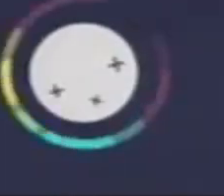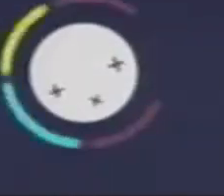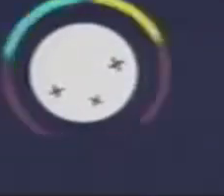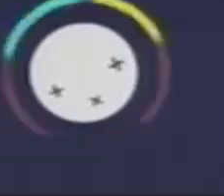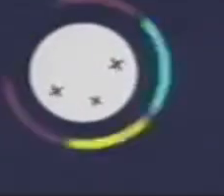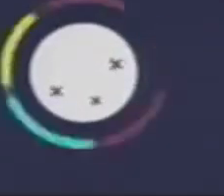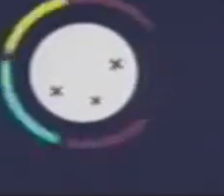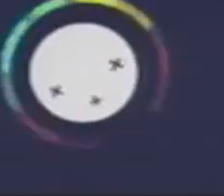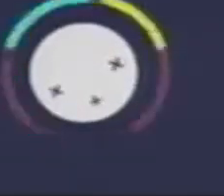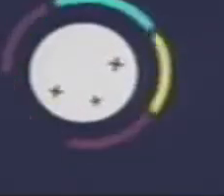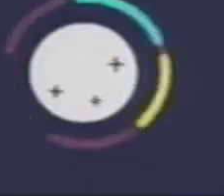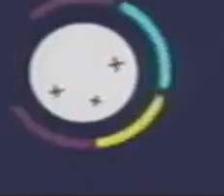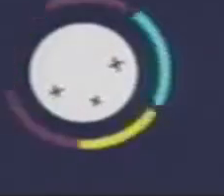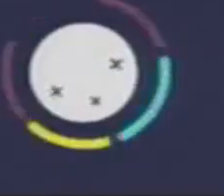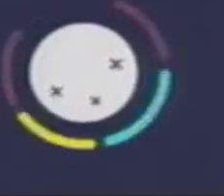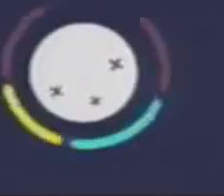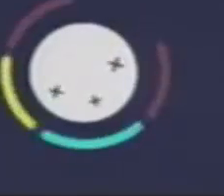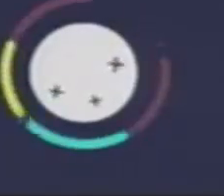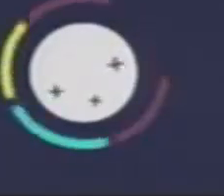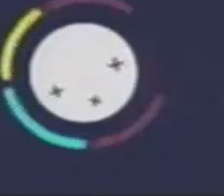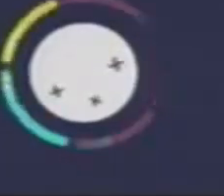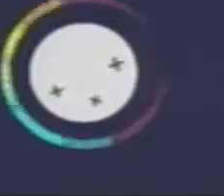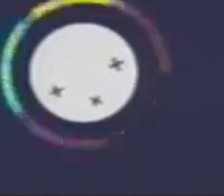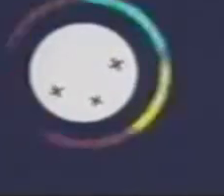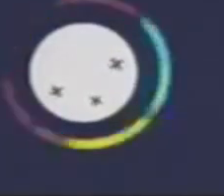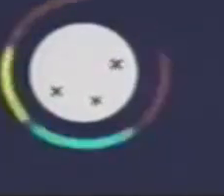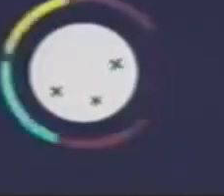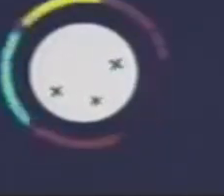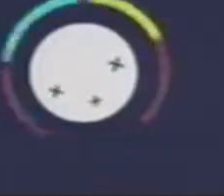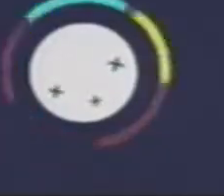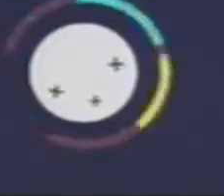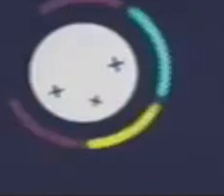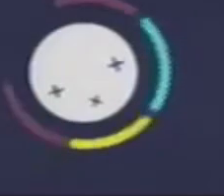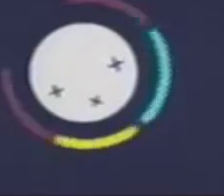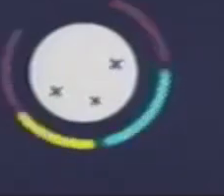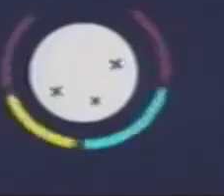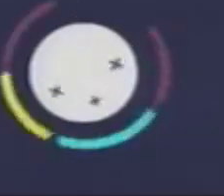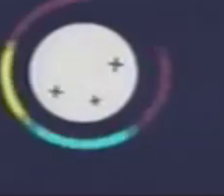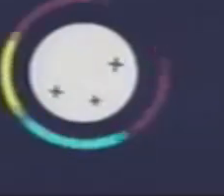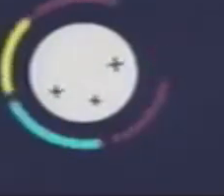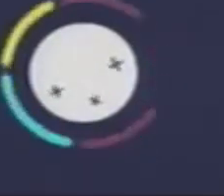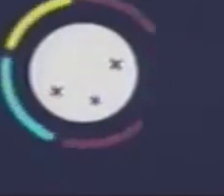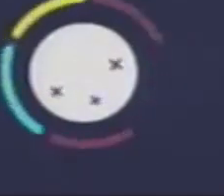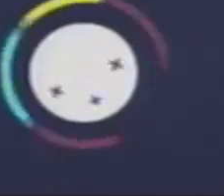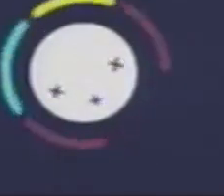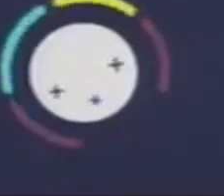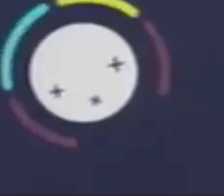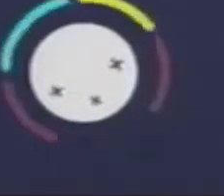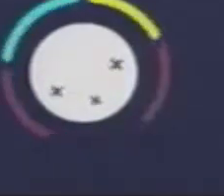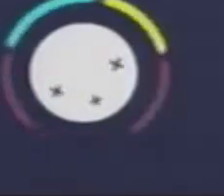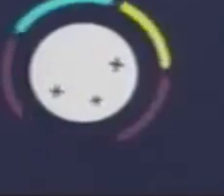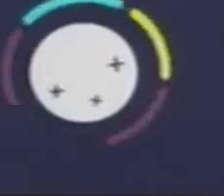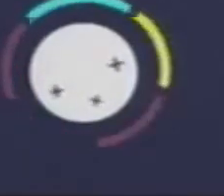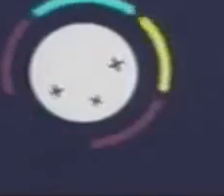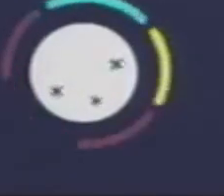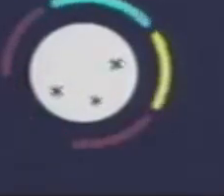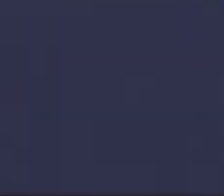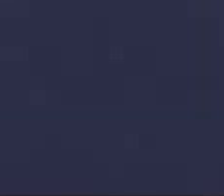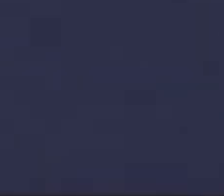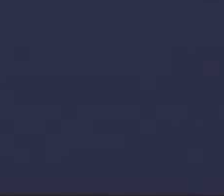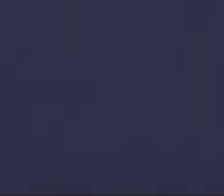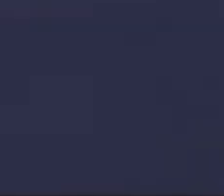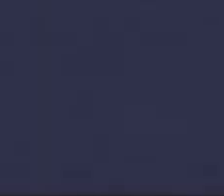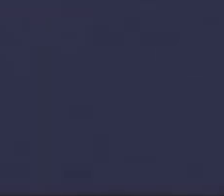La lucha contra COVID-19 no ha terminado. Si tienes que salir de casa, hazlo utilizando el ABCDE por tu salud. A.